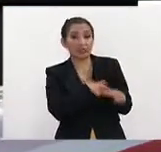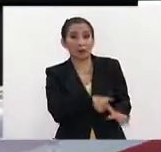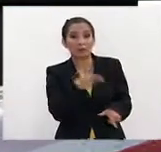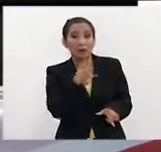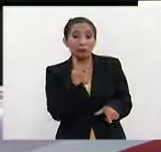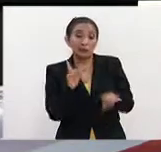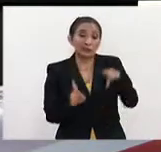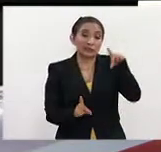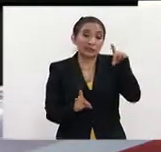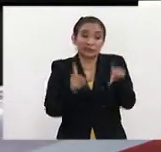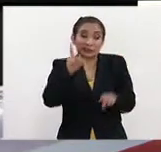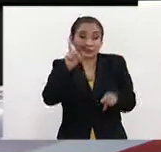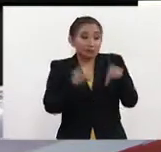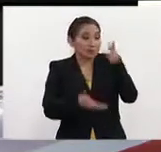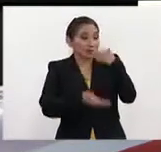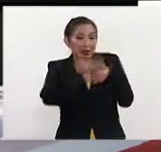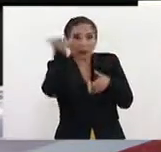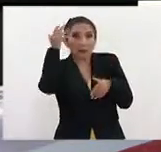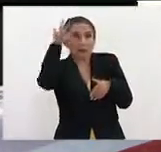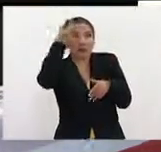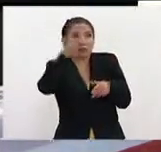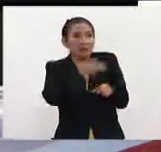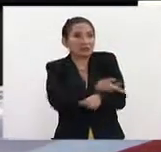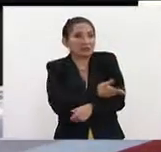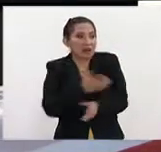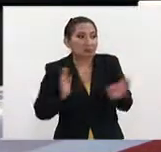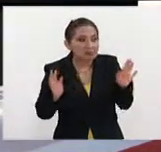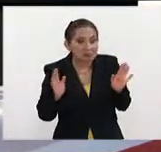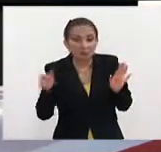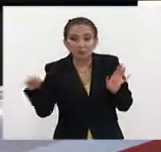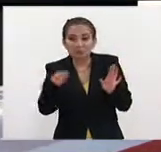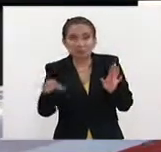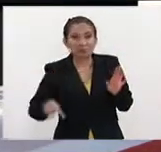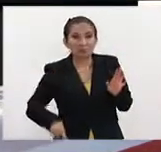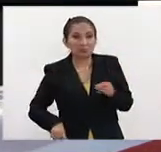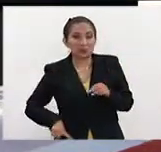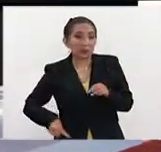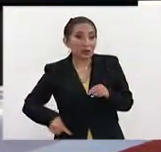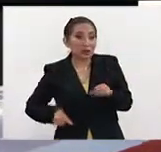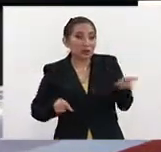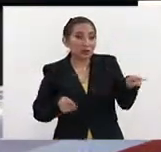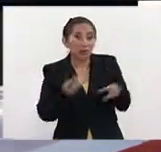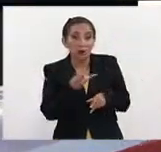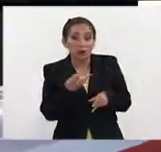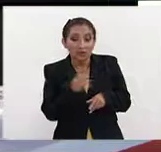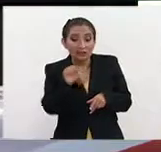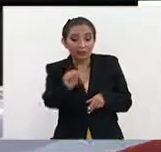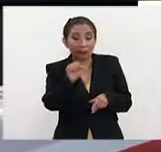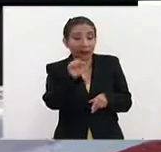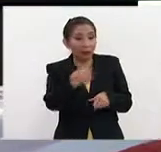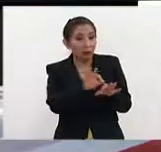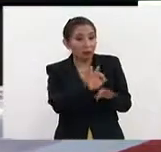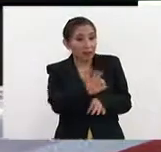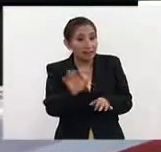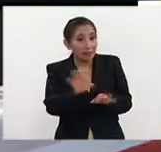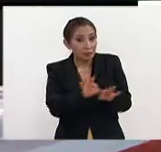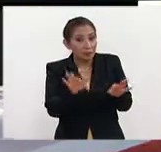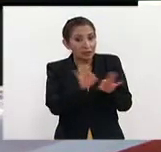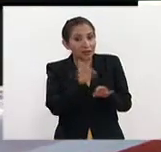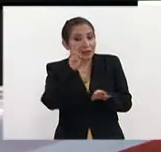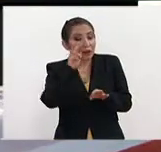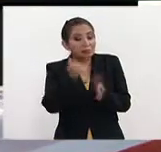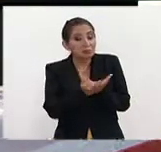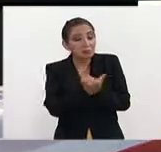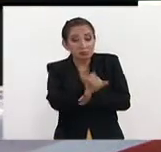se puede predecir aún lo que va a suceder en las próximas horas. El sábado es un día, una fecha importante para ver qué